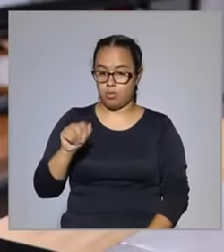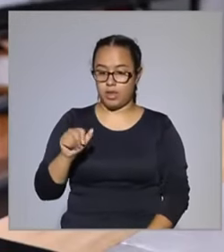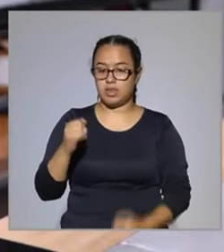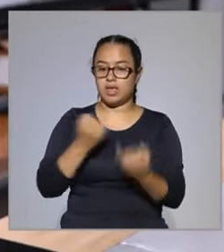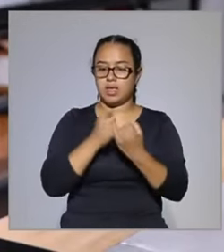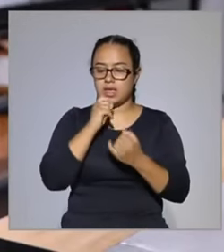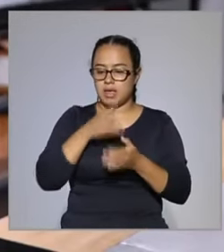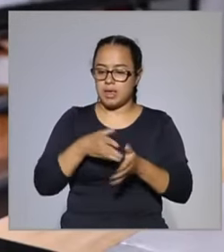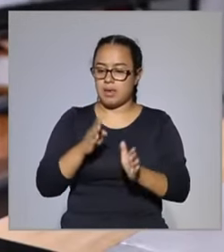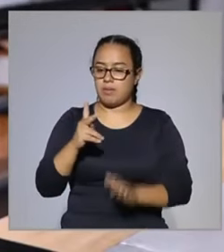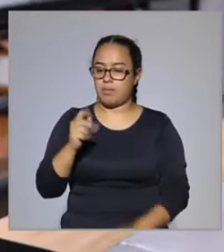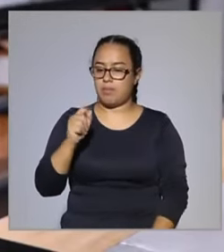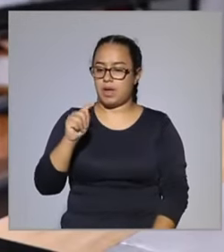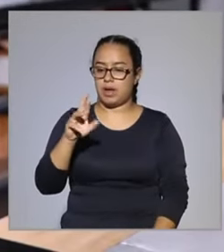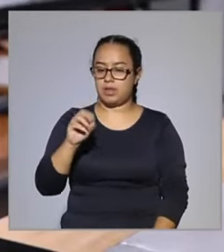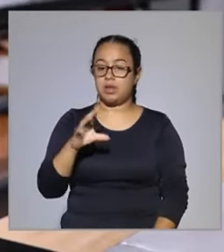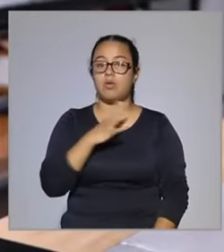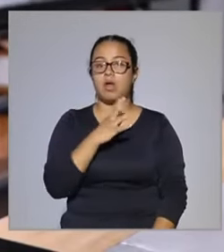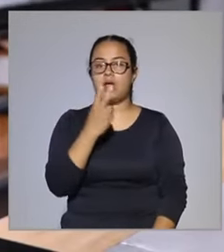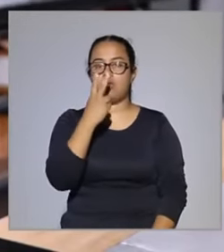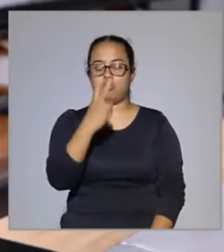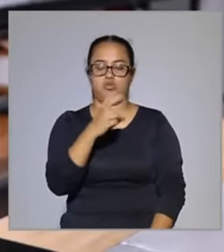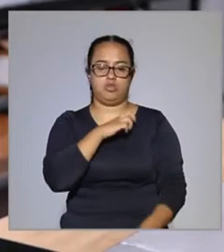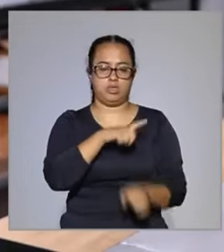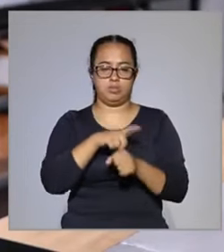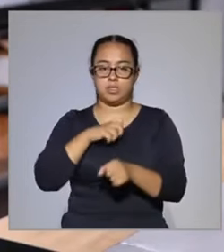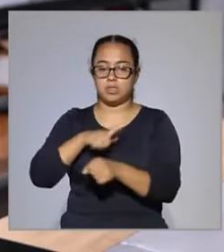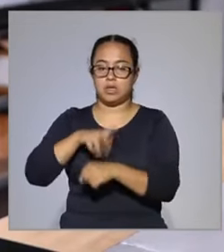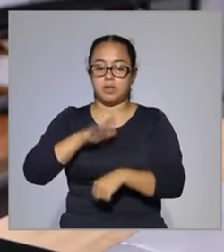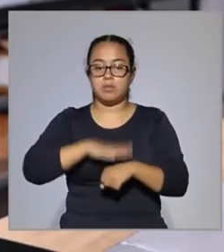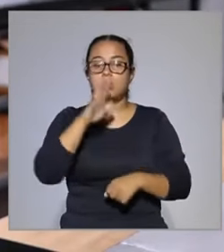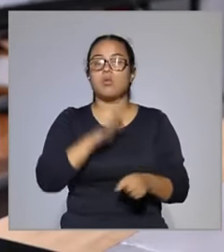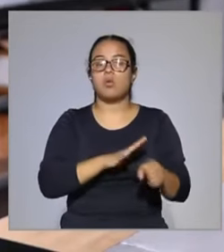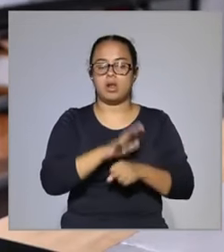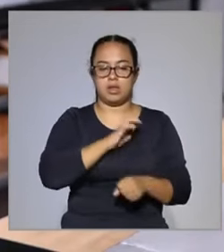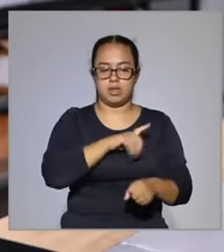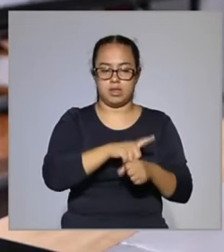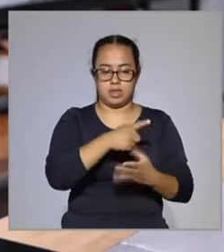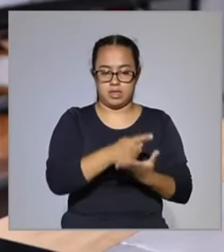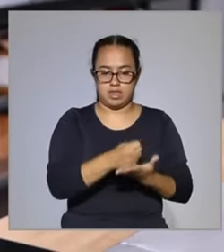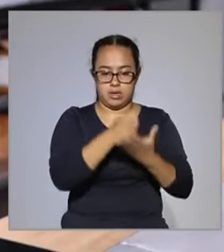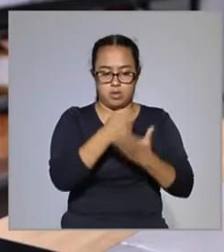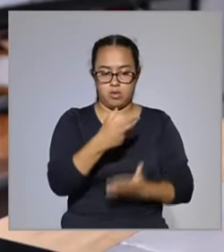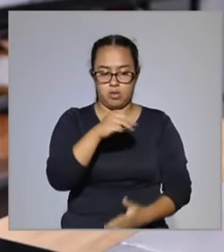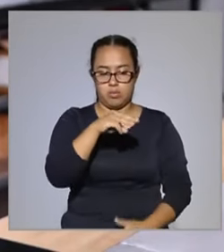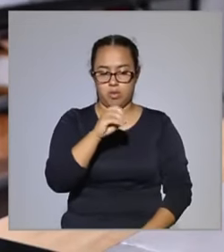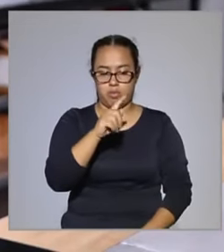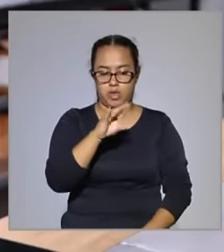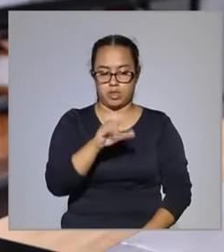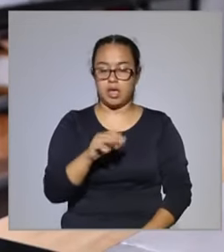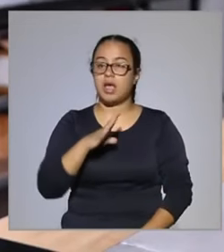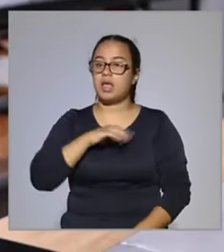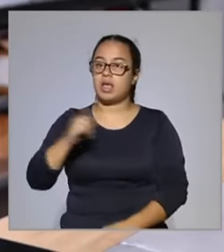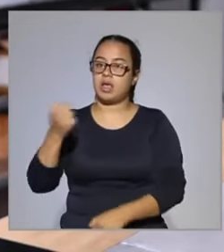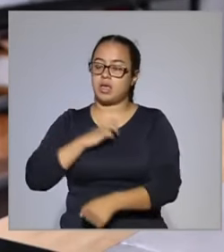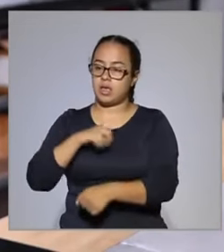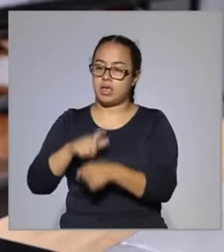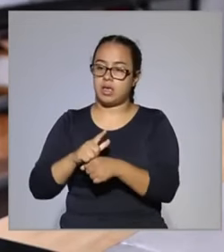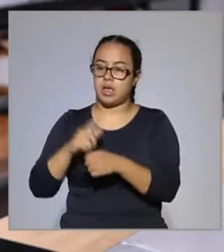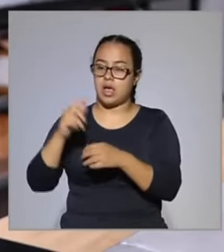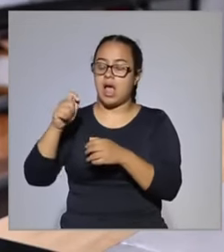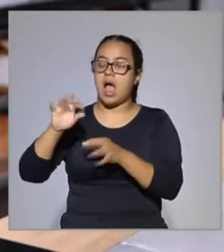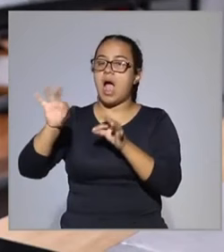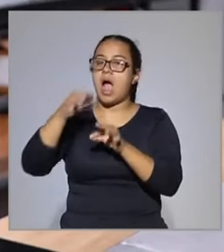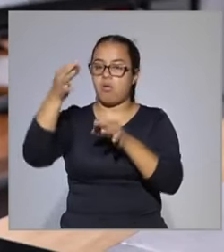partero, contamos con dos grandes especialidades, la de especialidad en terapéutica homeopática y la especialidad en acupuntura